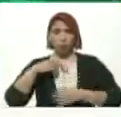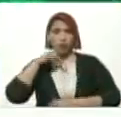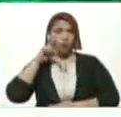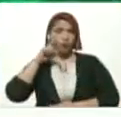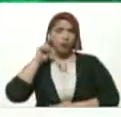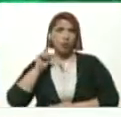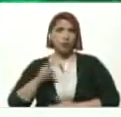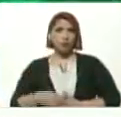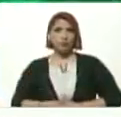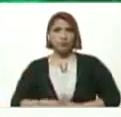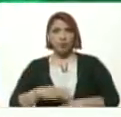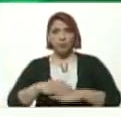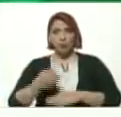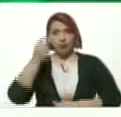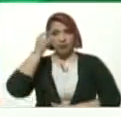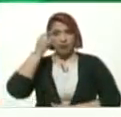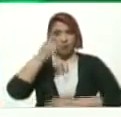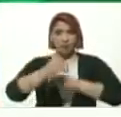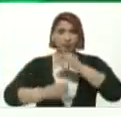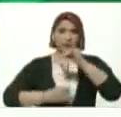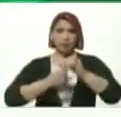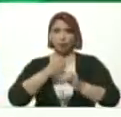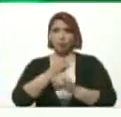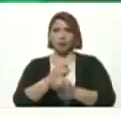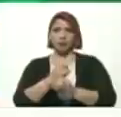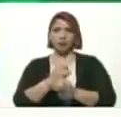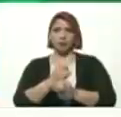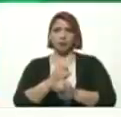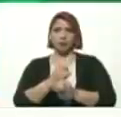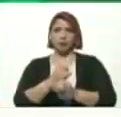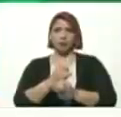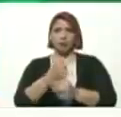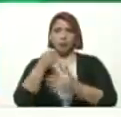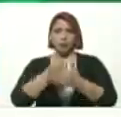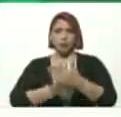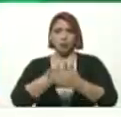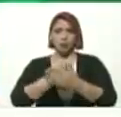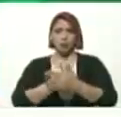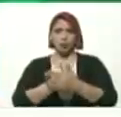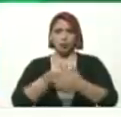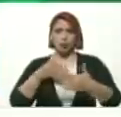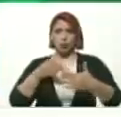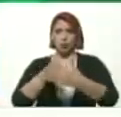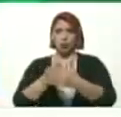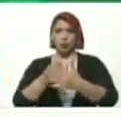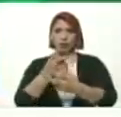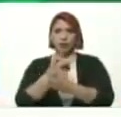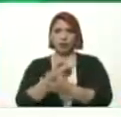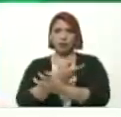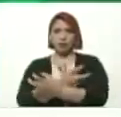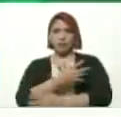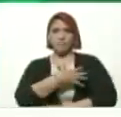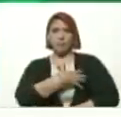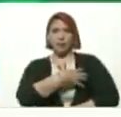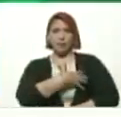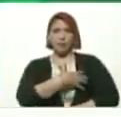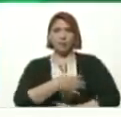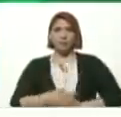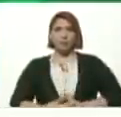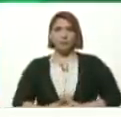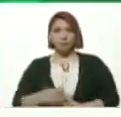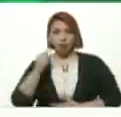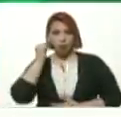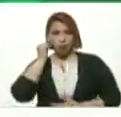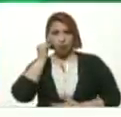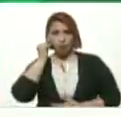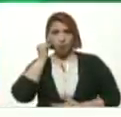Porque es el día Internacional De lucha Contra el cáncer De mama En la mujer